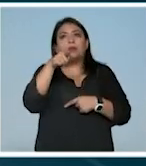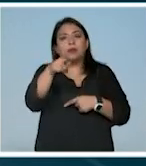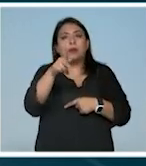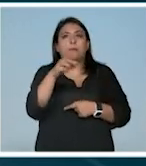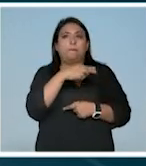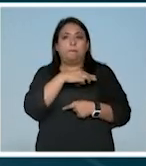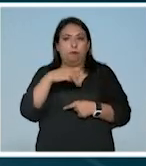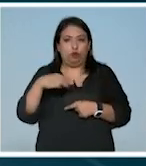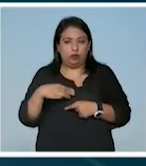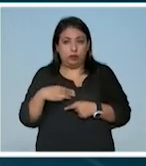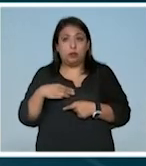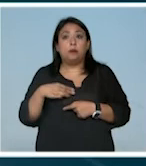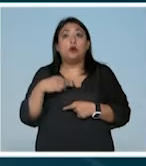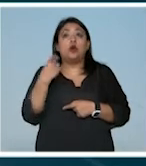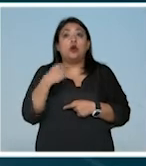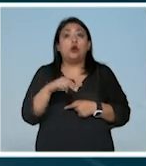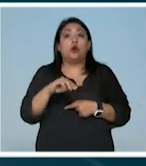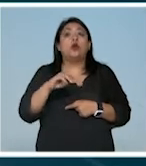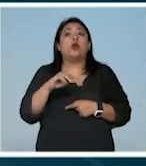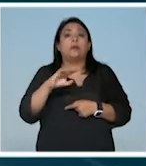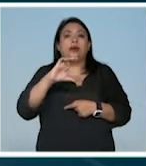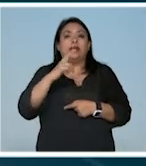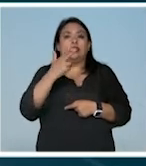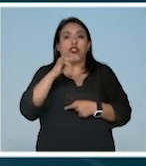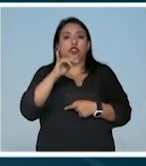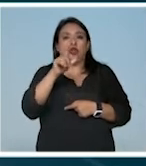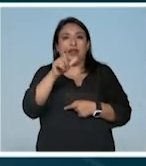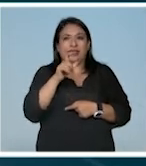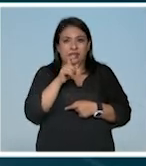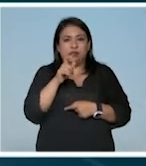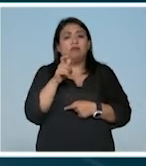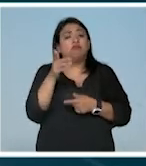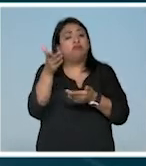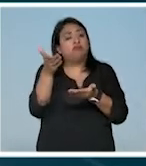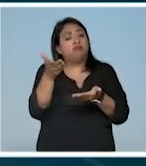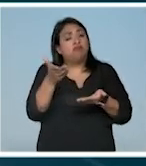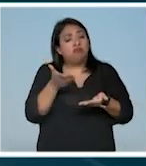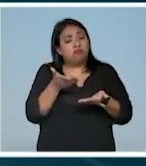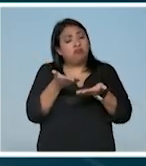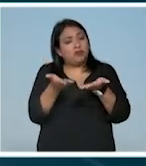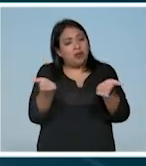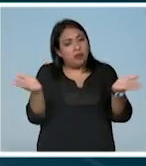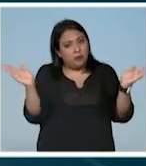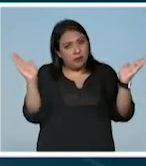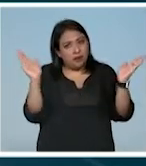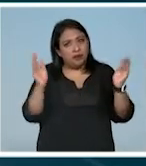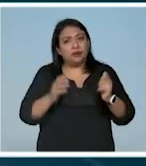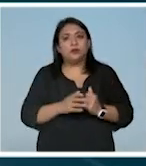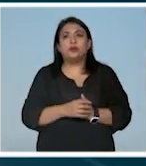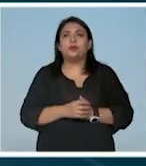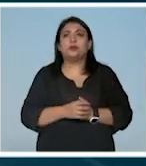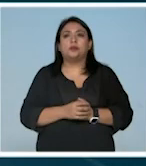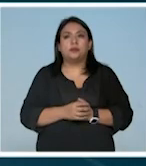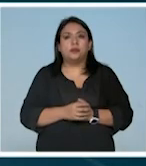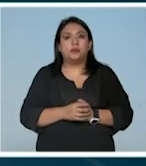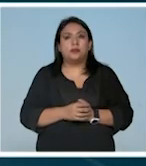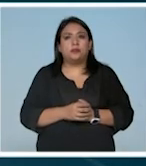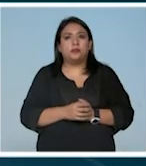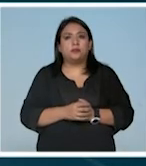municipio, el municipio de de Choy, que te recibe con los brazos abiertos.